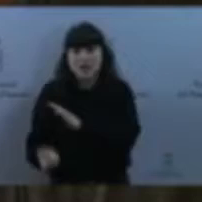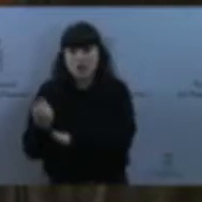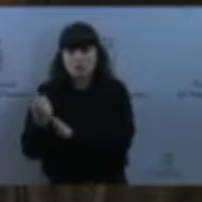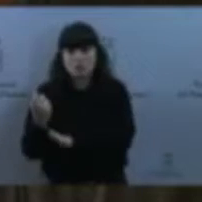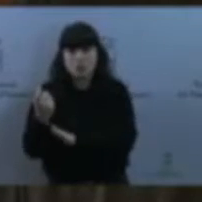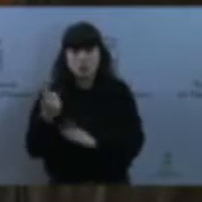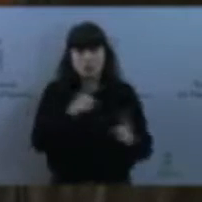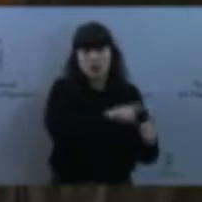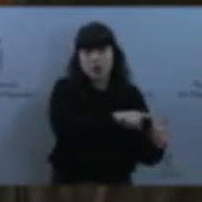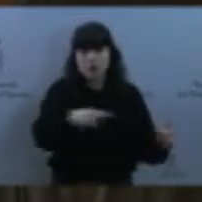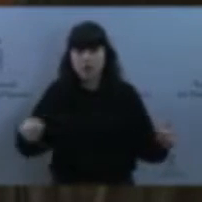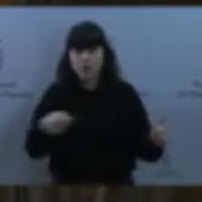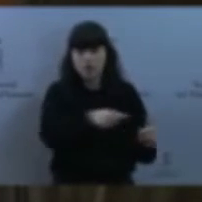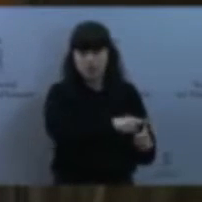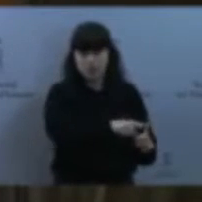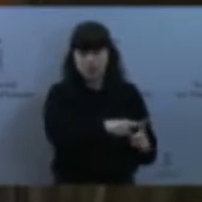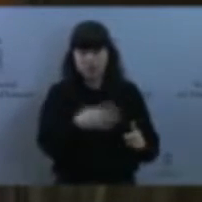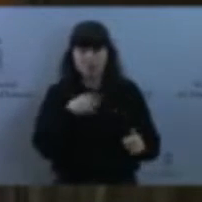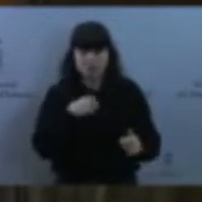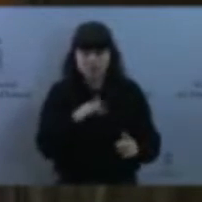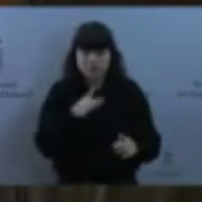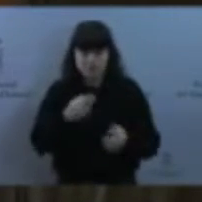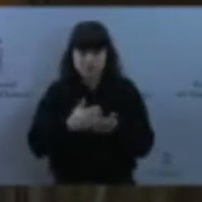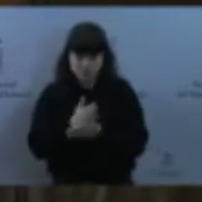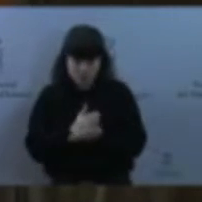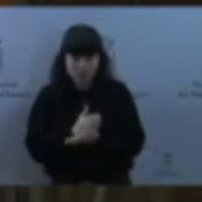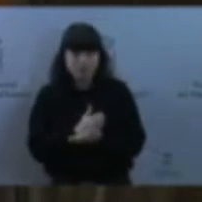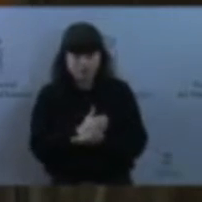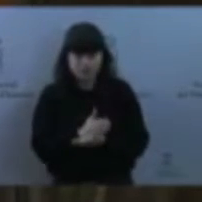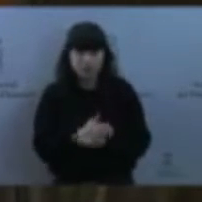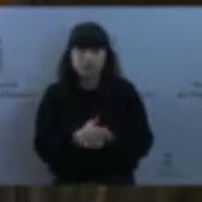Ocurrieron cosas como que ENCE y el puerto de Rivadeo firmaron un acuerdo.